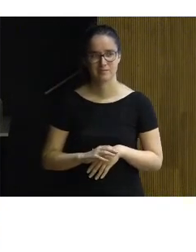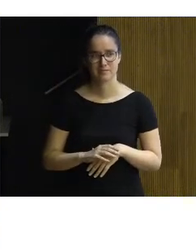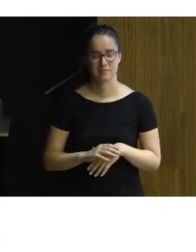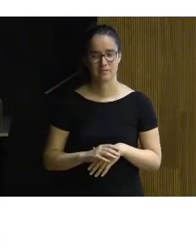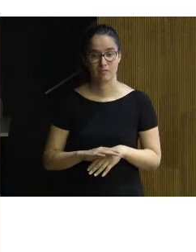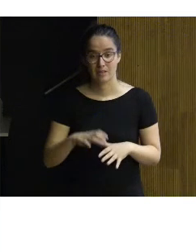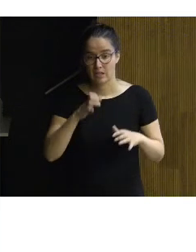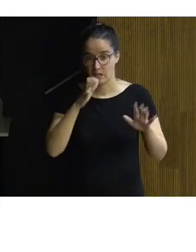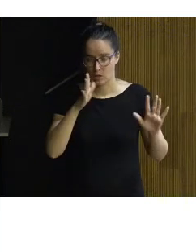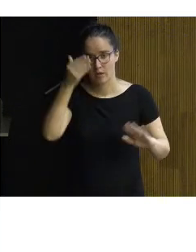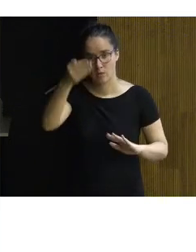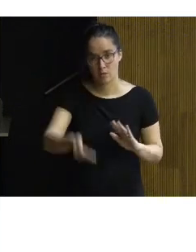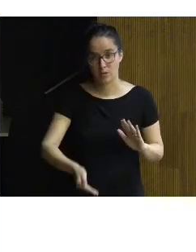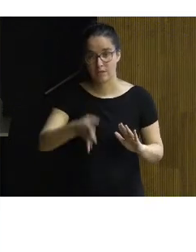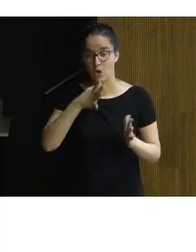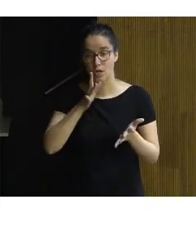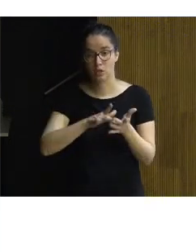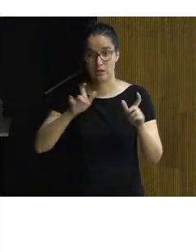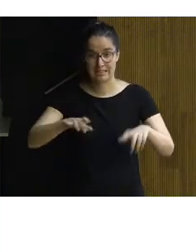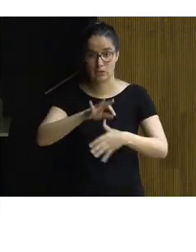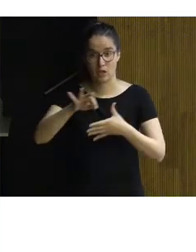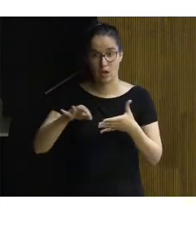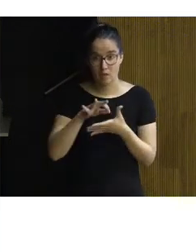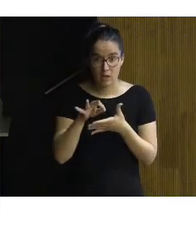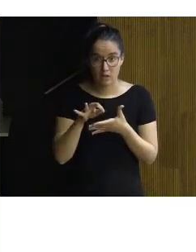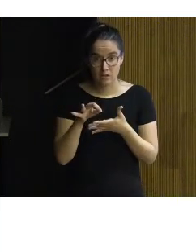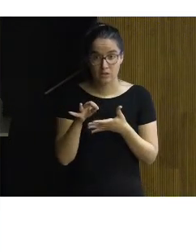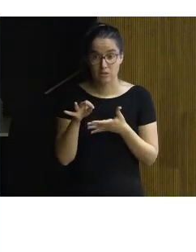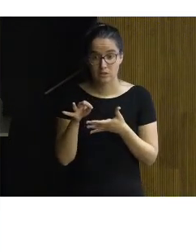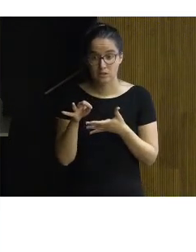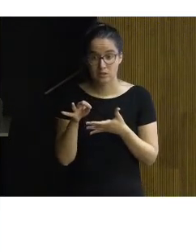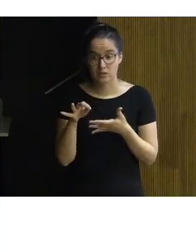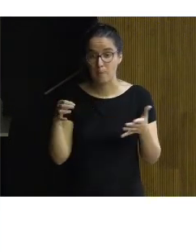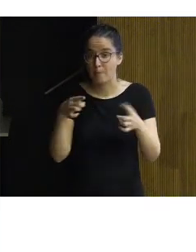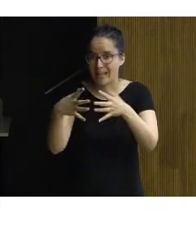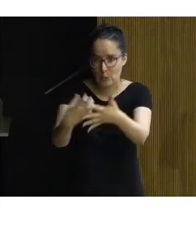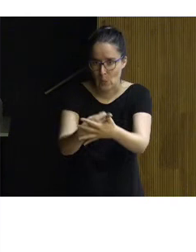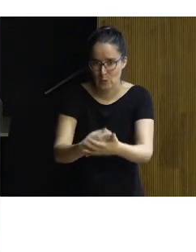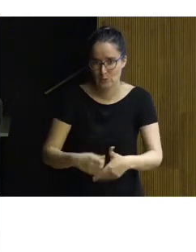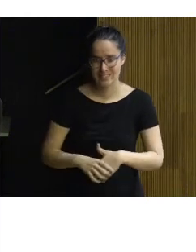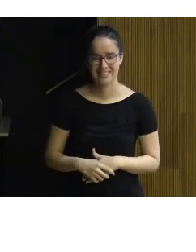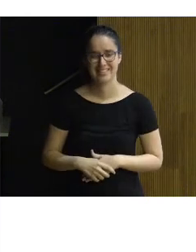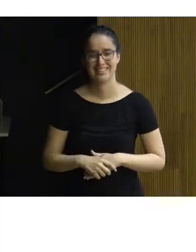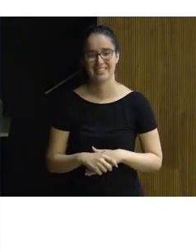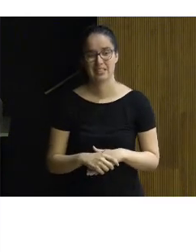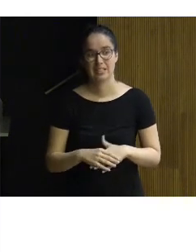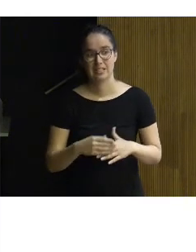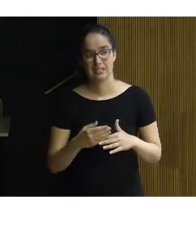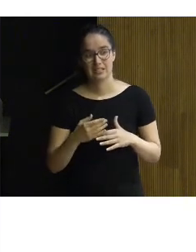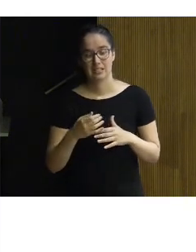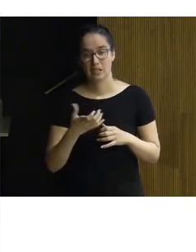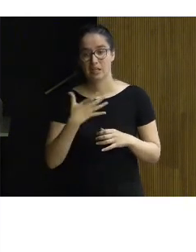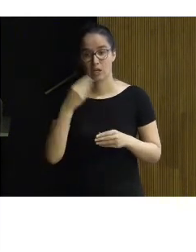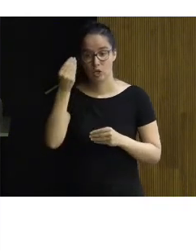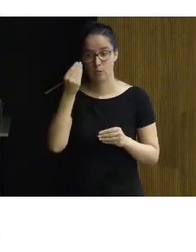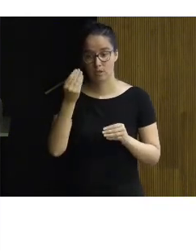ahora es importante ahora tenemos un café ¿vale? para todos así que salimos creo que